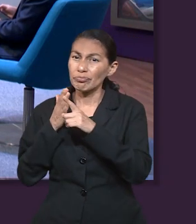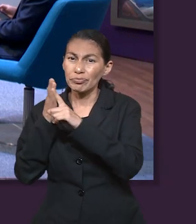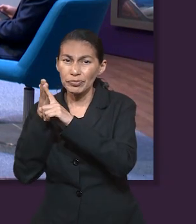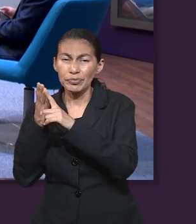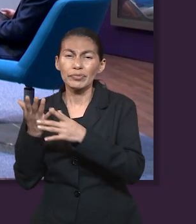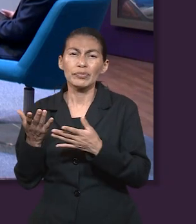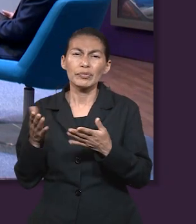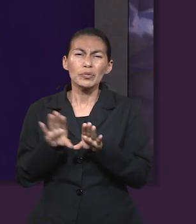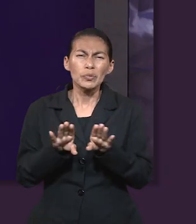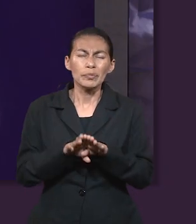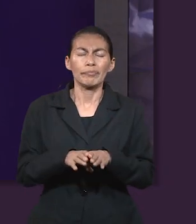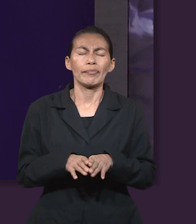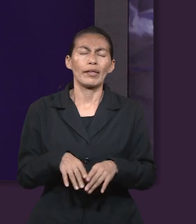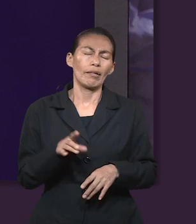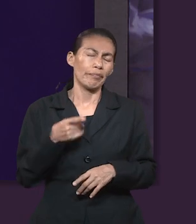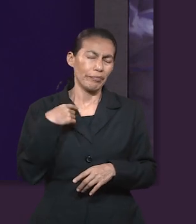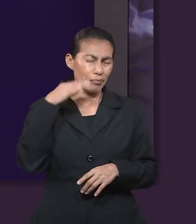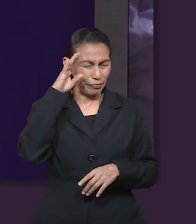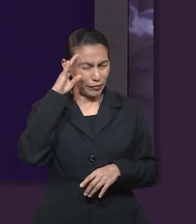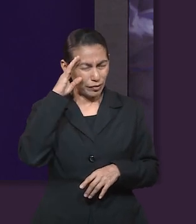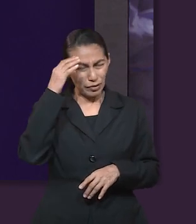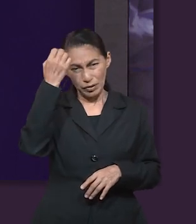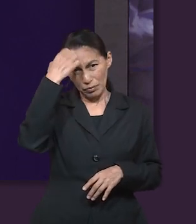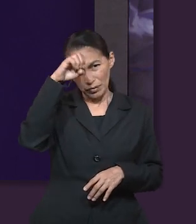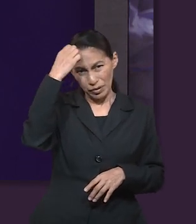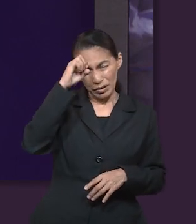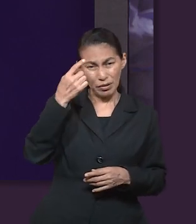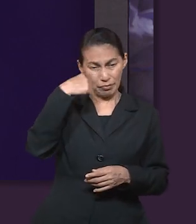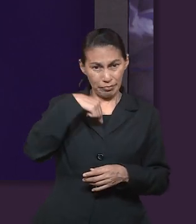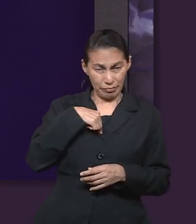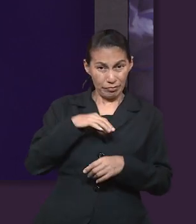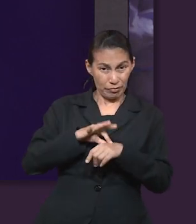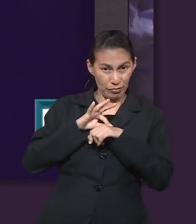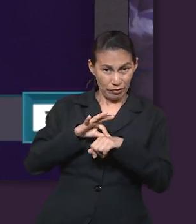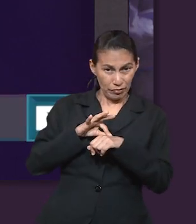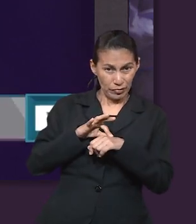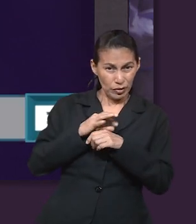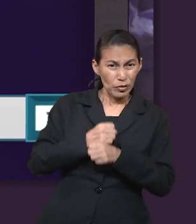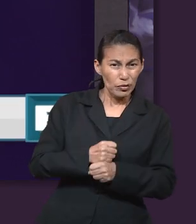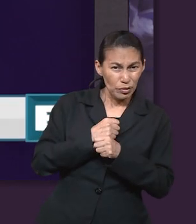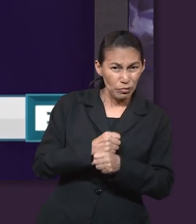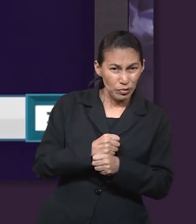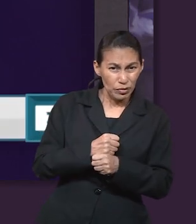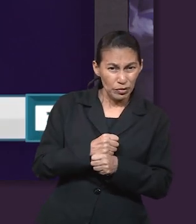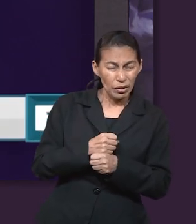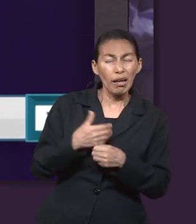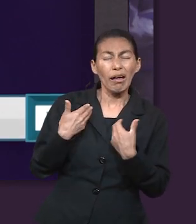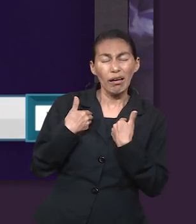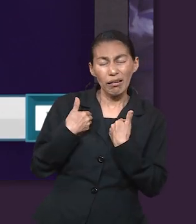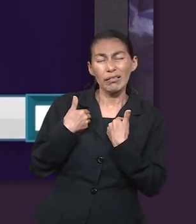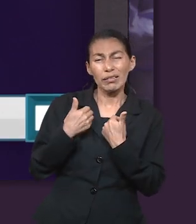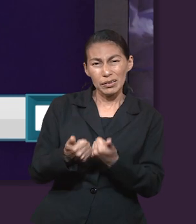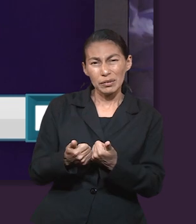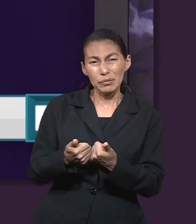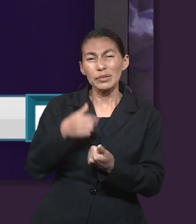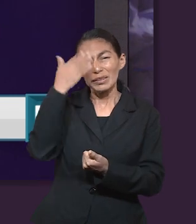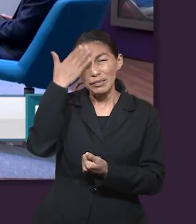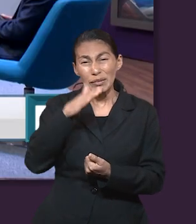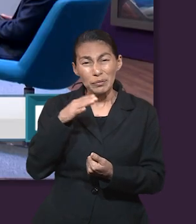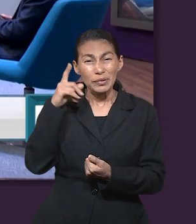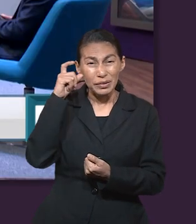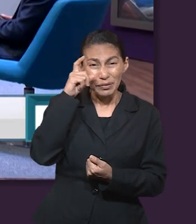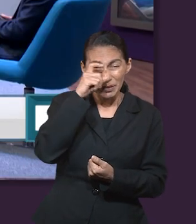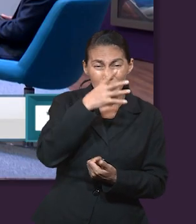Creo que un factor muy importante es la experiencia que nosotros tenemos. Cuando, si ya sufrimos, sabemos cómo es sufrir.